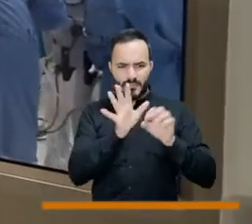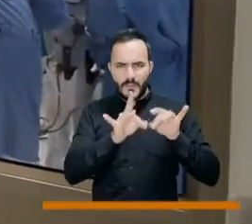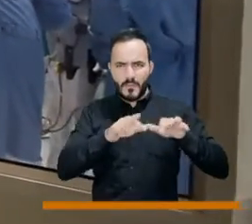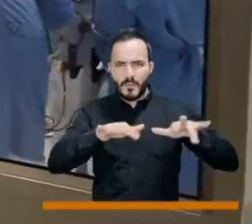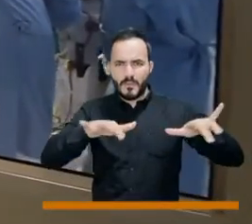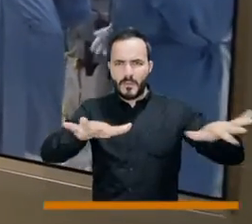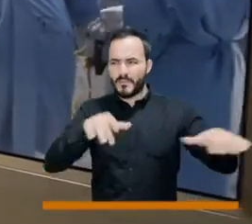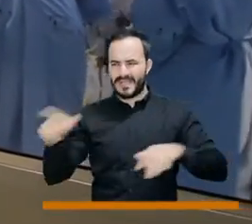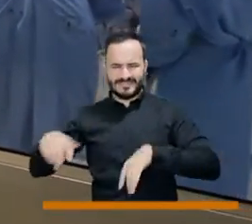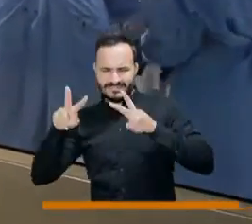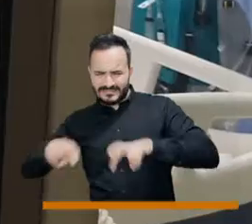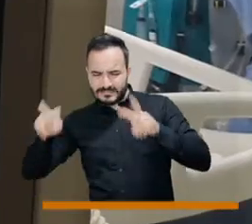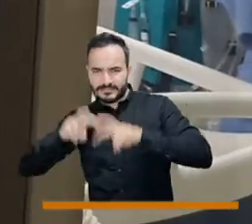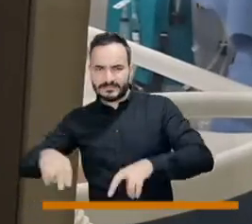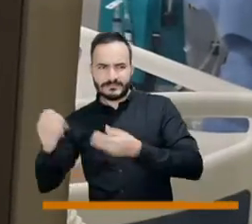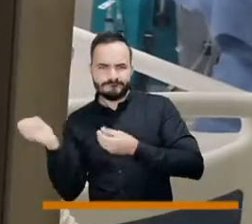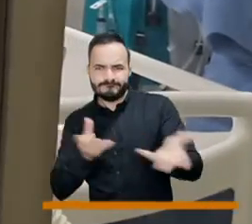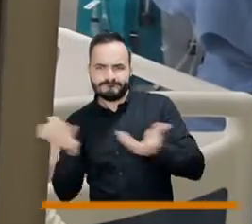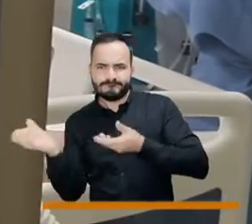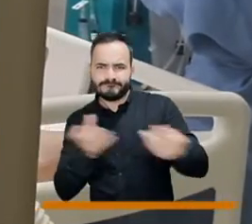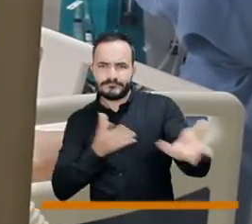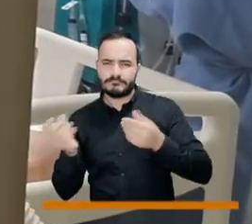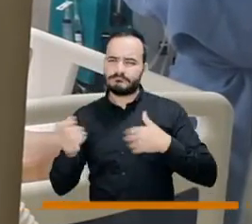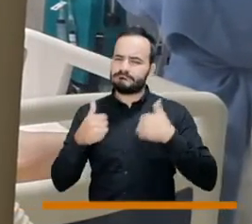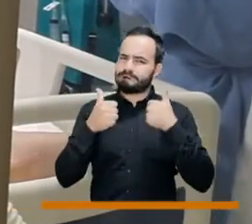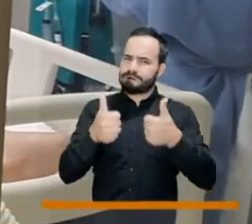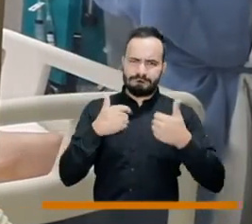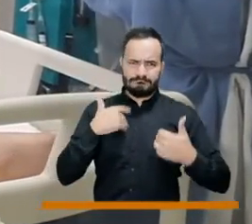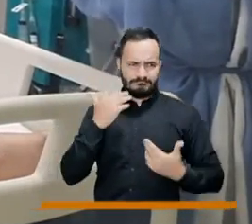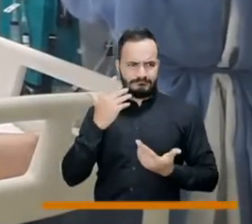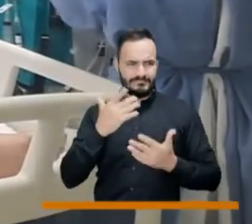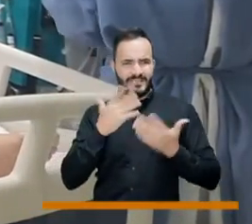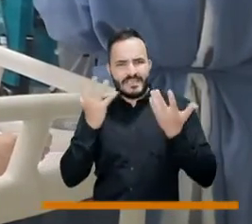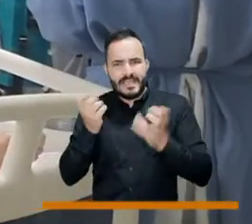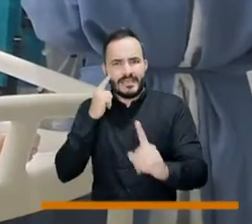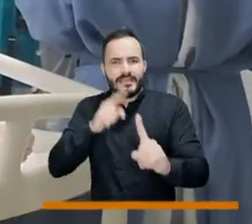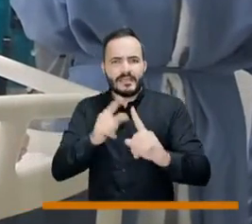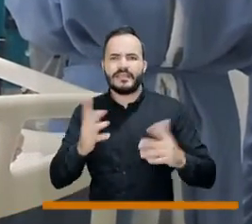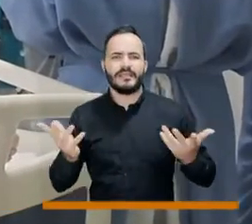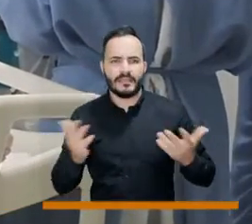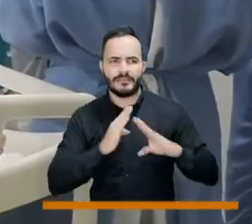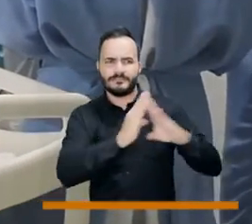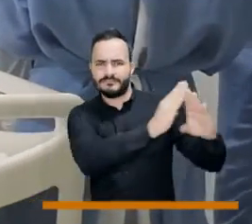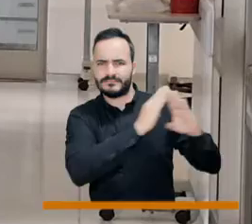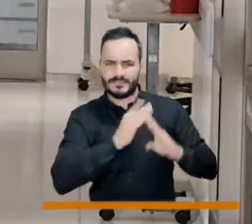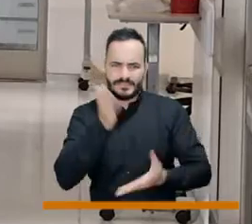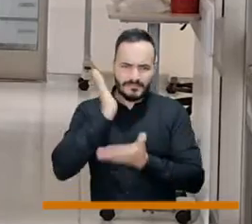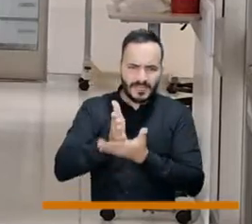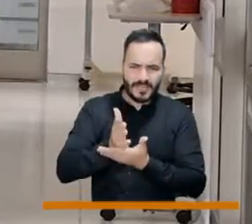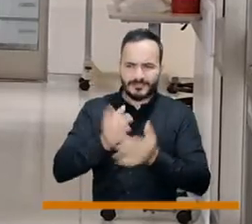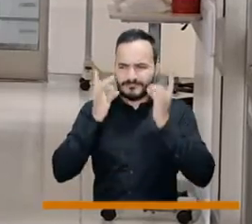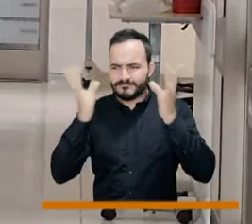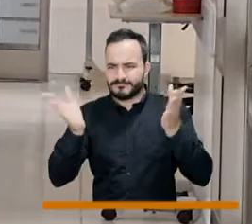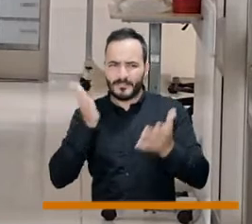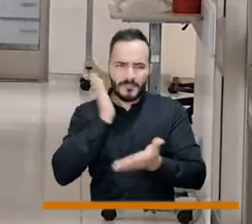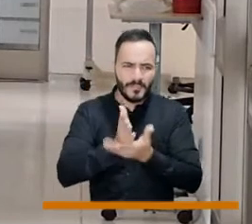tema de la epidemiología, para que ésta le aportara al manejo de la pandemia y evitar de esa manera